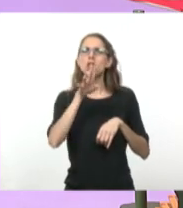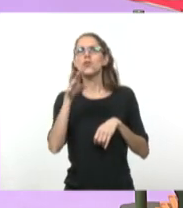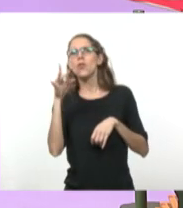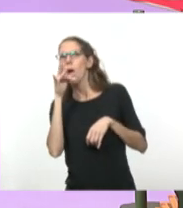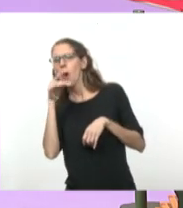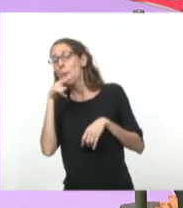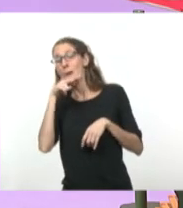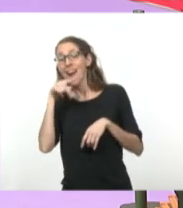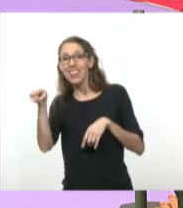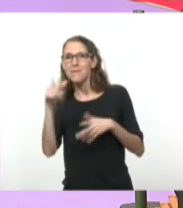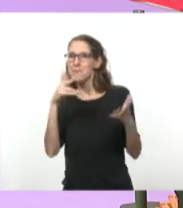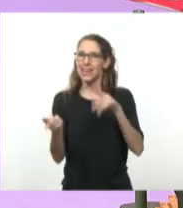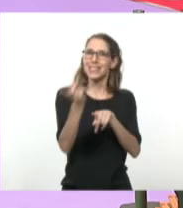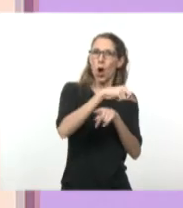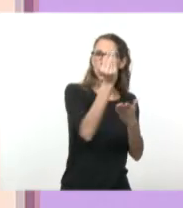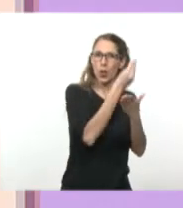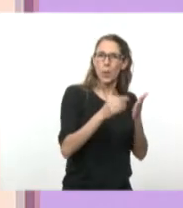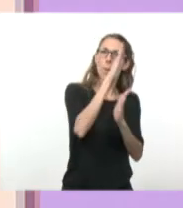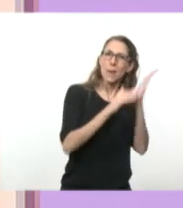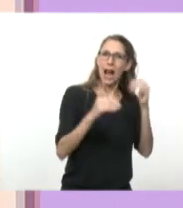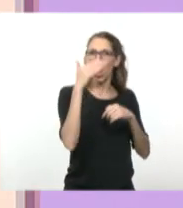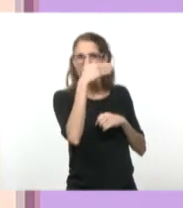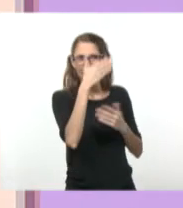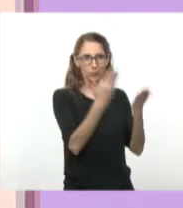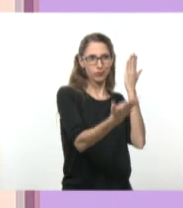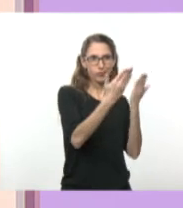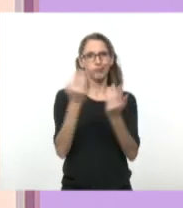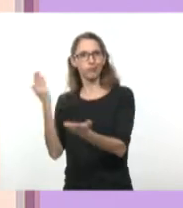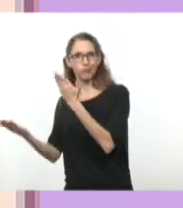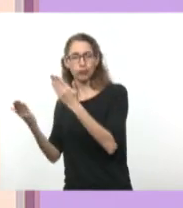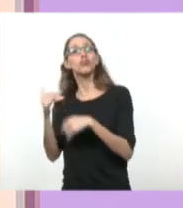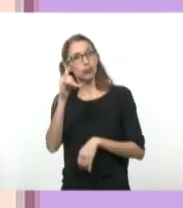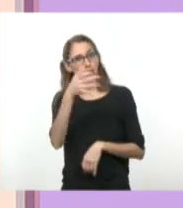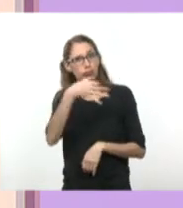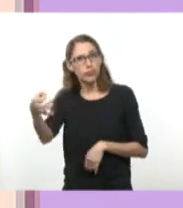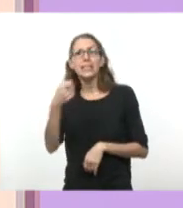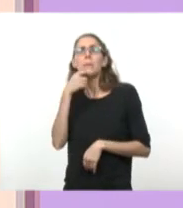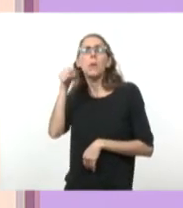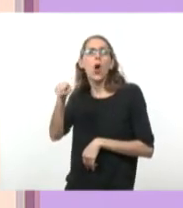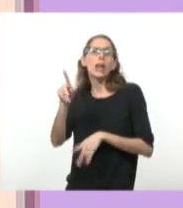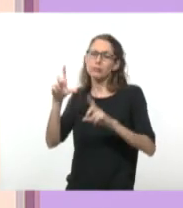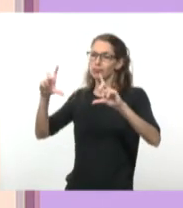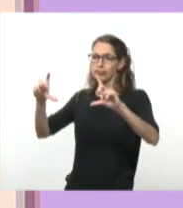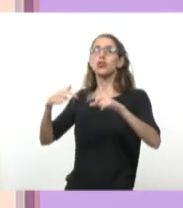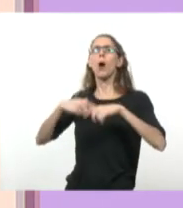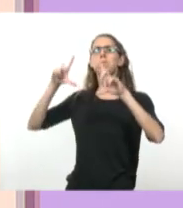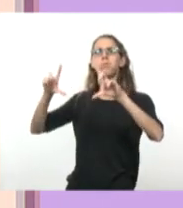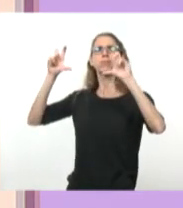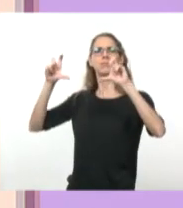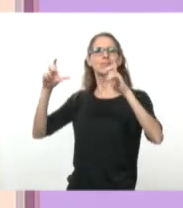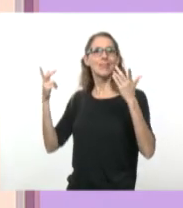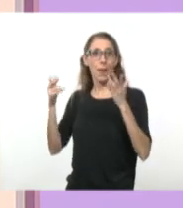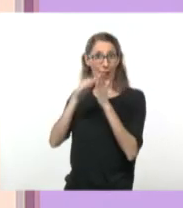negro casi, ¿no? Claro, tal cual. Tal cual. Si yo sacara una foto en blanco y negro de esto, vería un gris muy claro